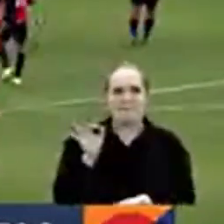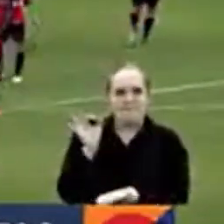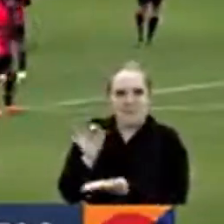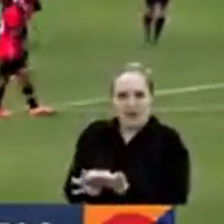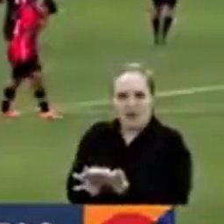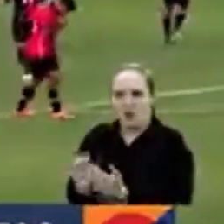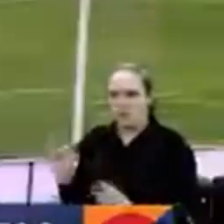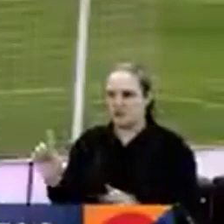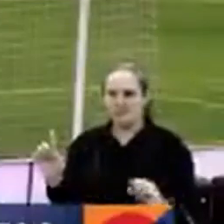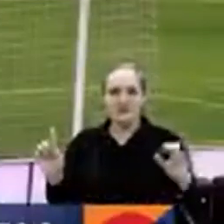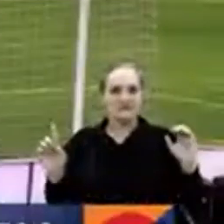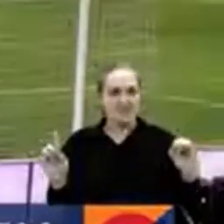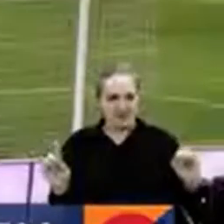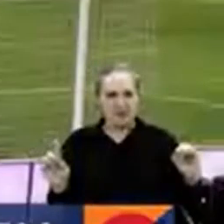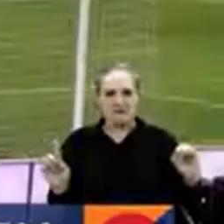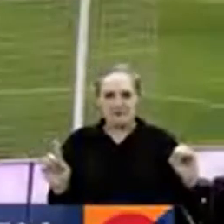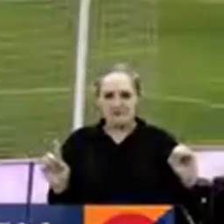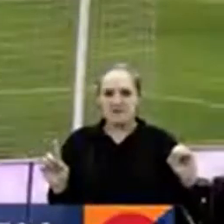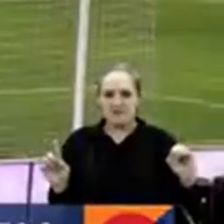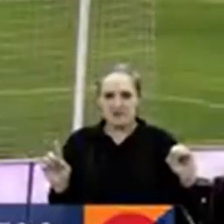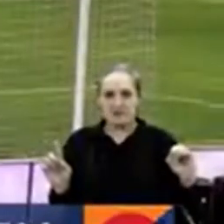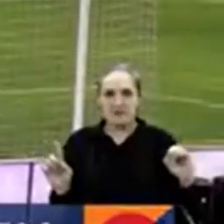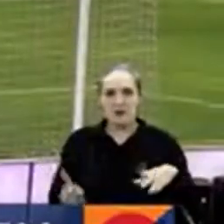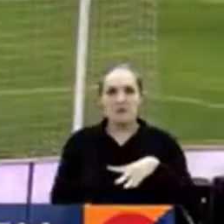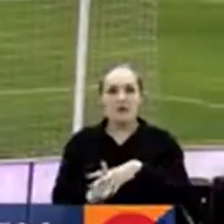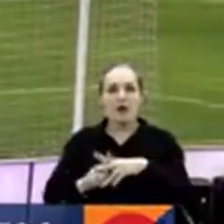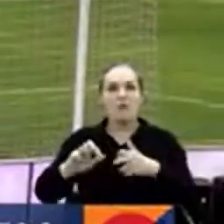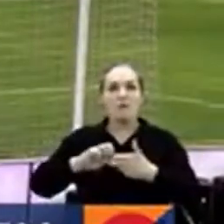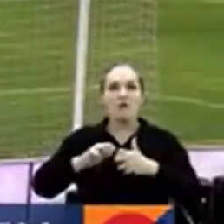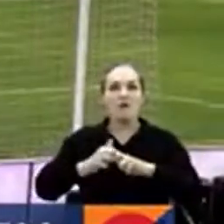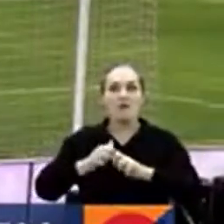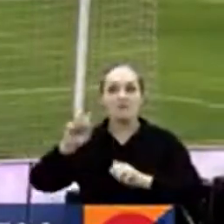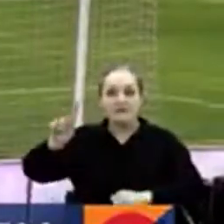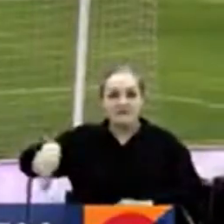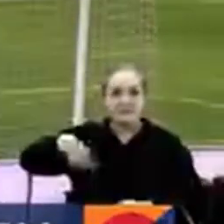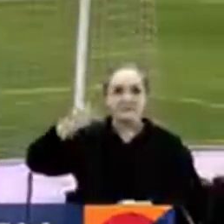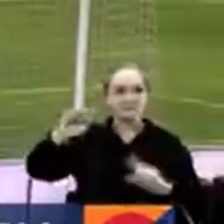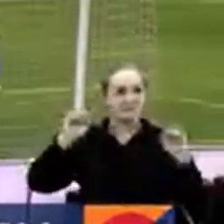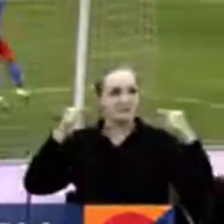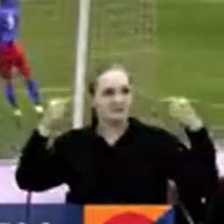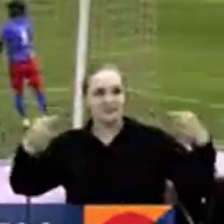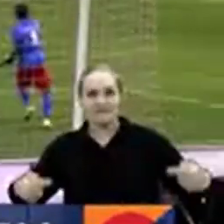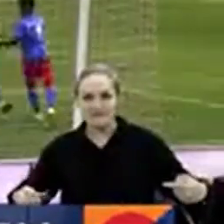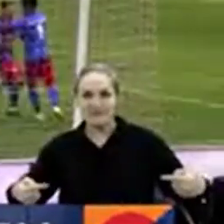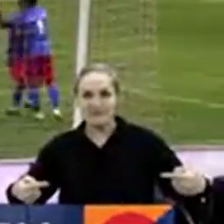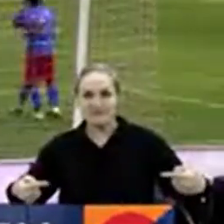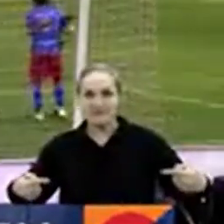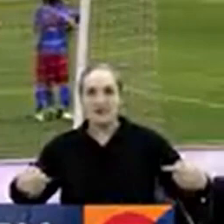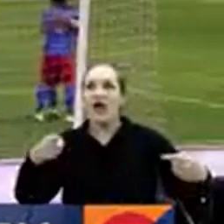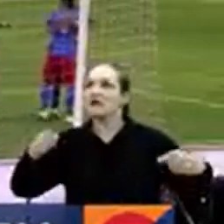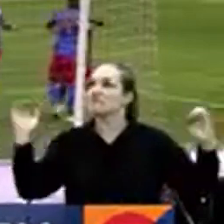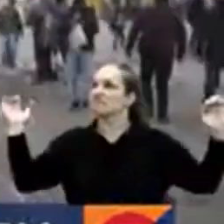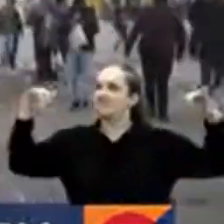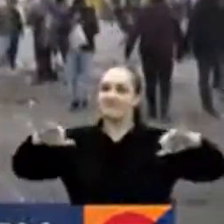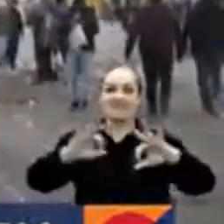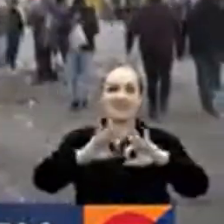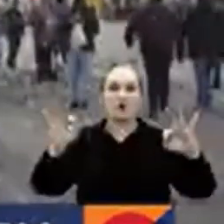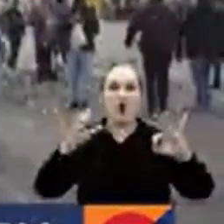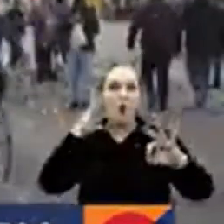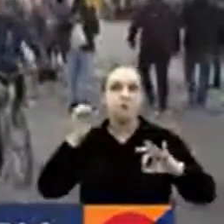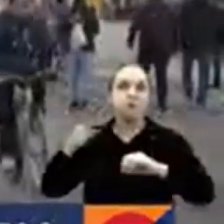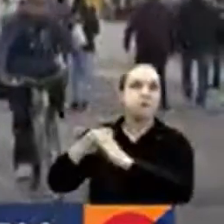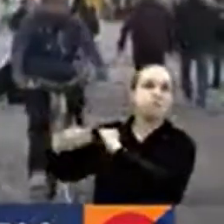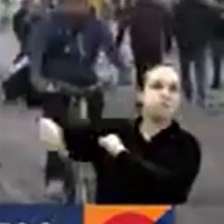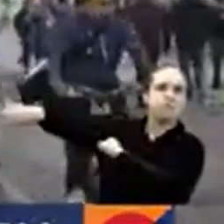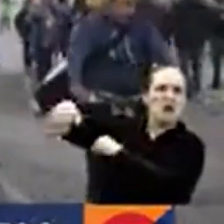venció a los peruanos. Ahí comenzaron los problemas. El siguiente juego ante Binacional debió jugarse a puerta cerrada por las manifestaciones